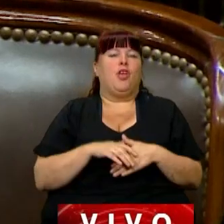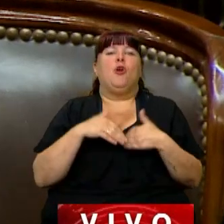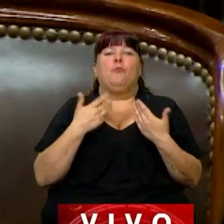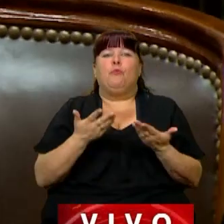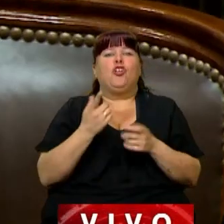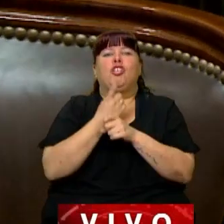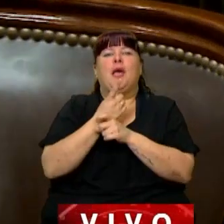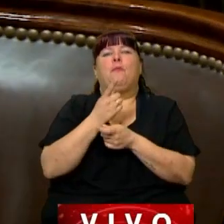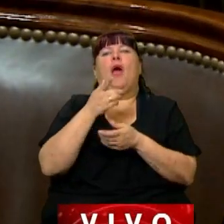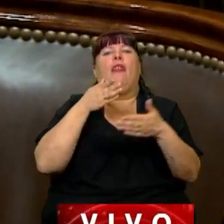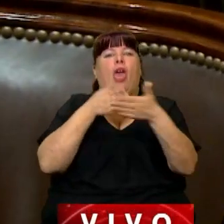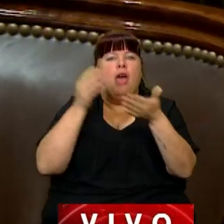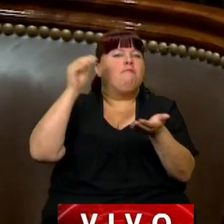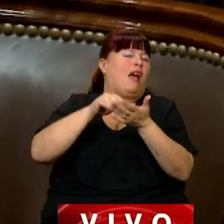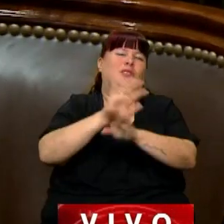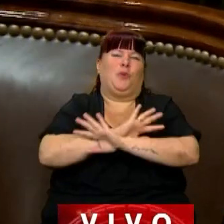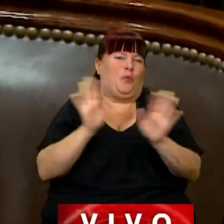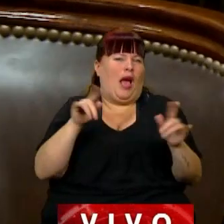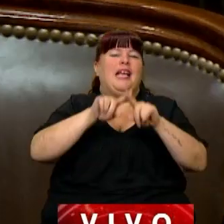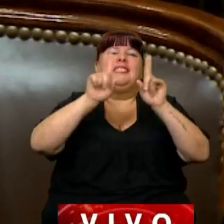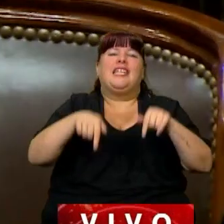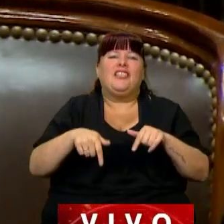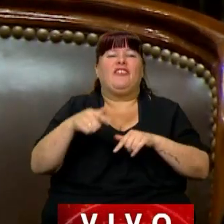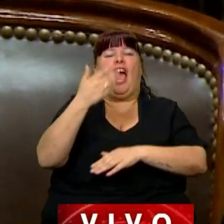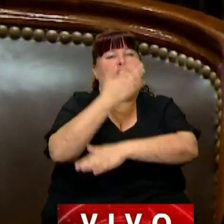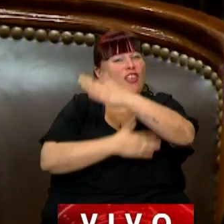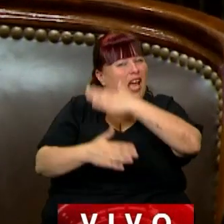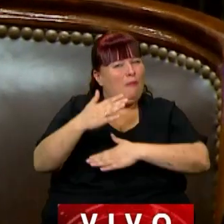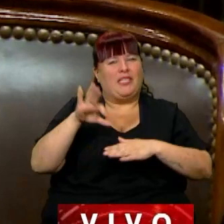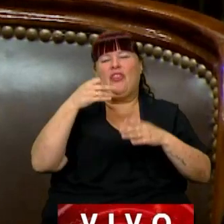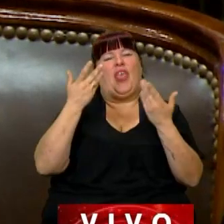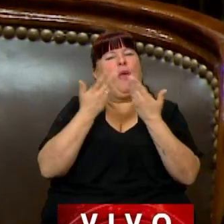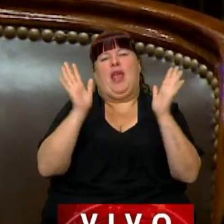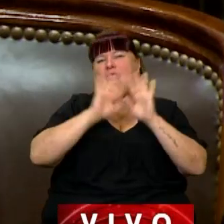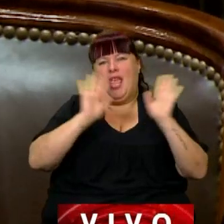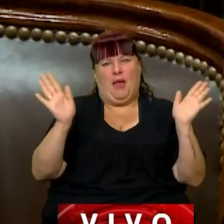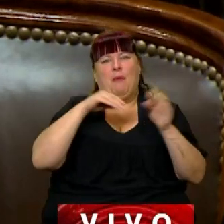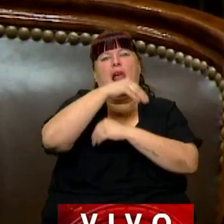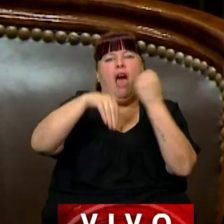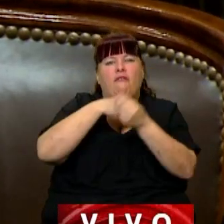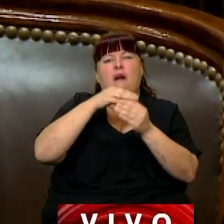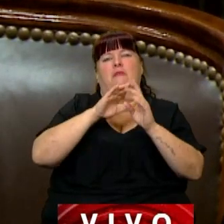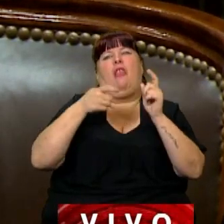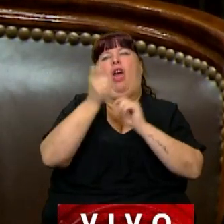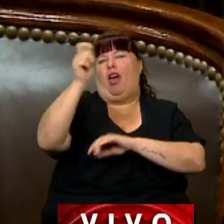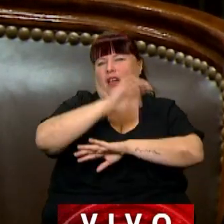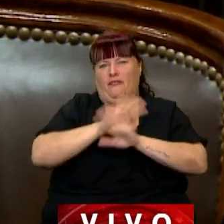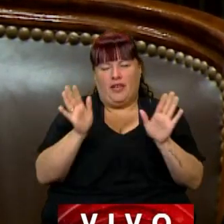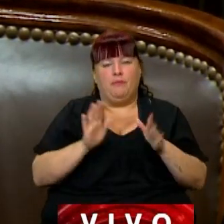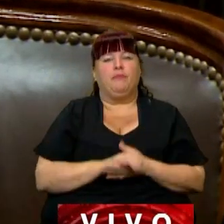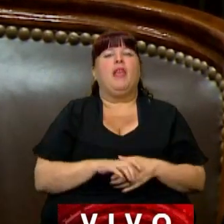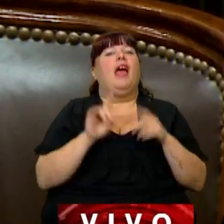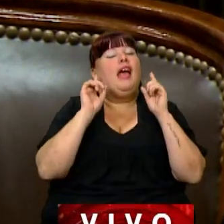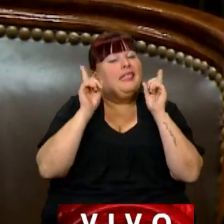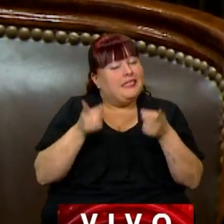eso no puede transformarse en una barrera más el certificado único de discapacidad para las familias. Pero